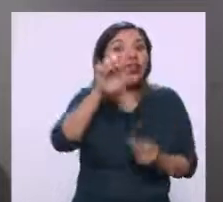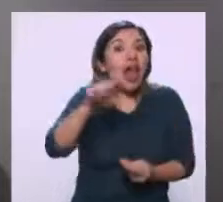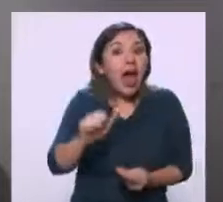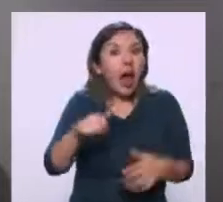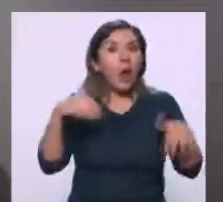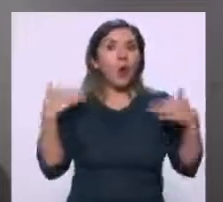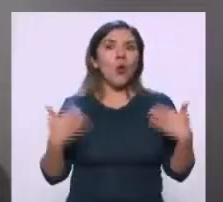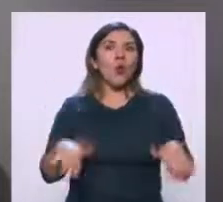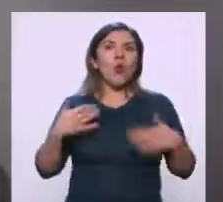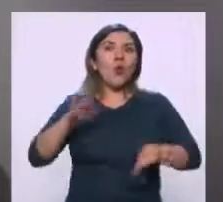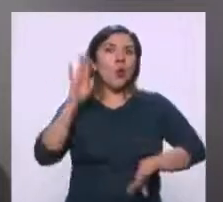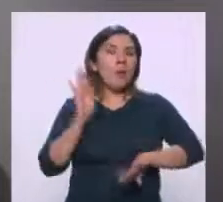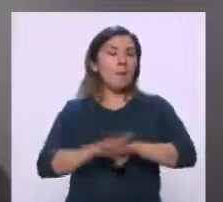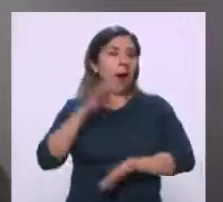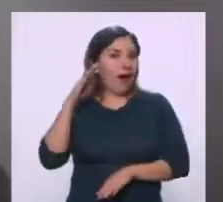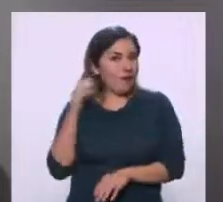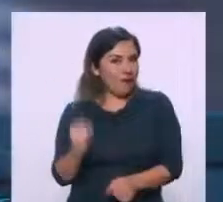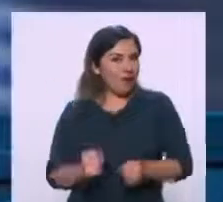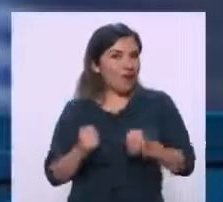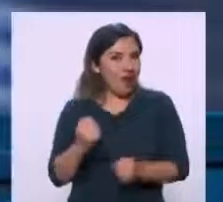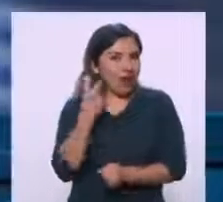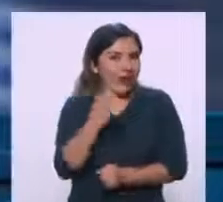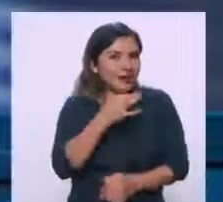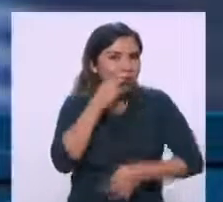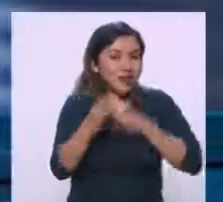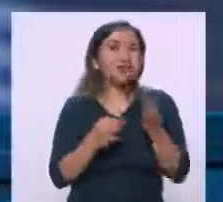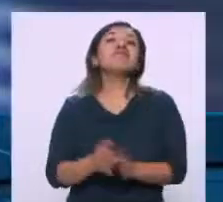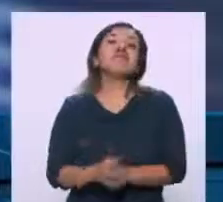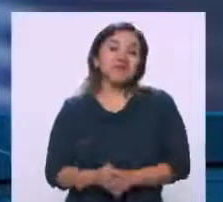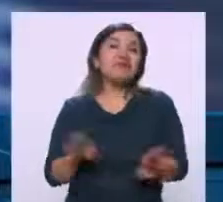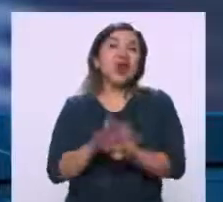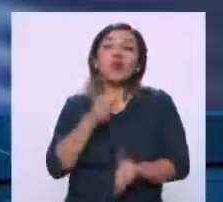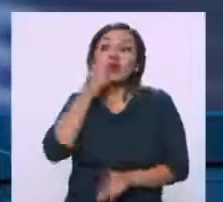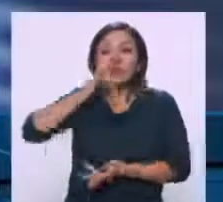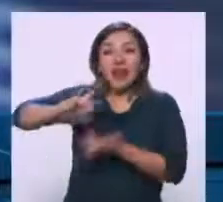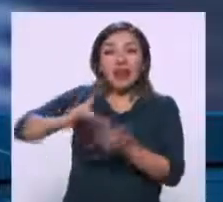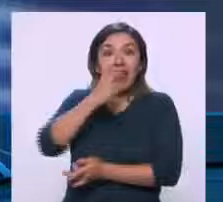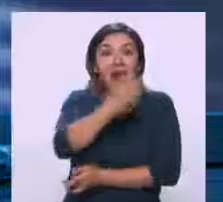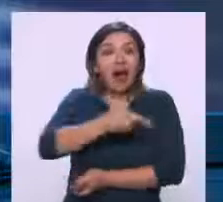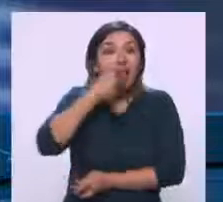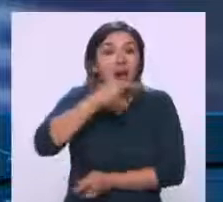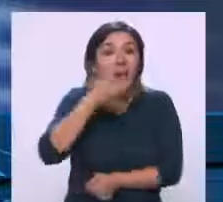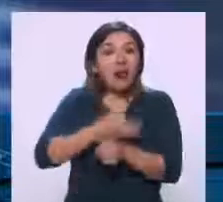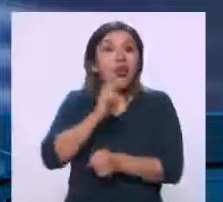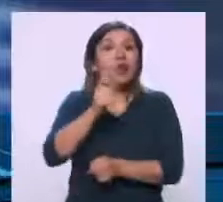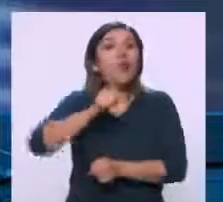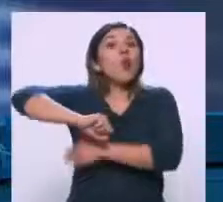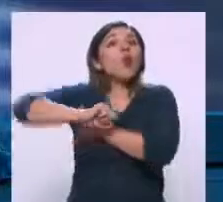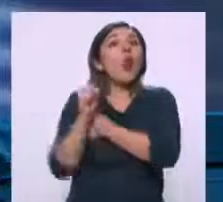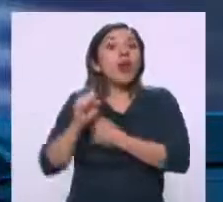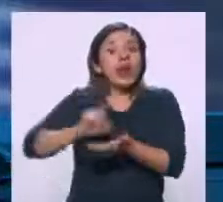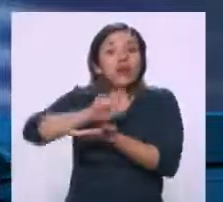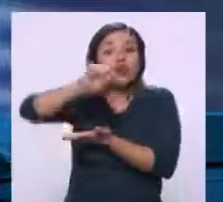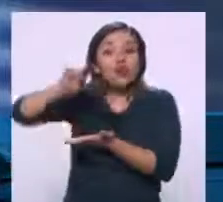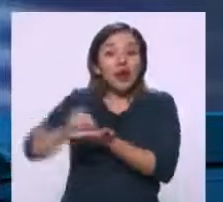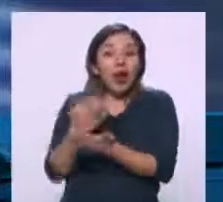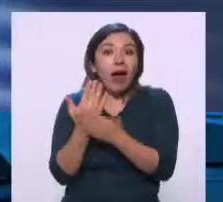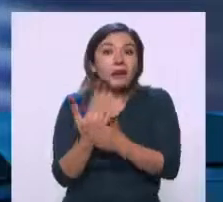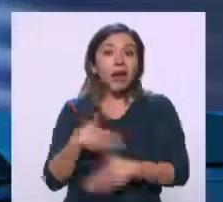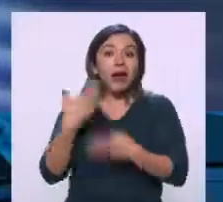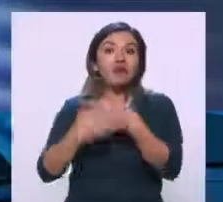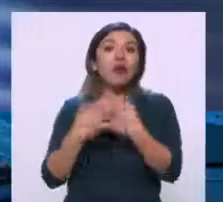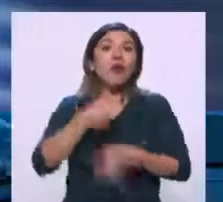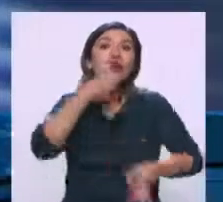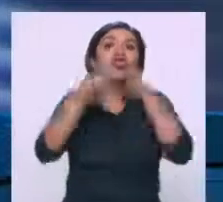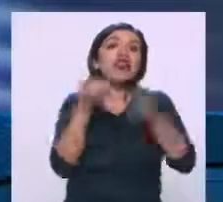bastante, bastante impactante. Pues como se diría en las redes, Alberto, lo que acabas de decir, guarde este tuit. Durante el fin de semana vendrá una fake